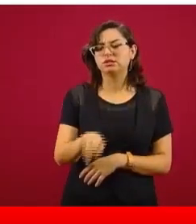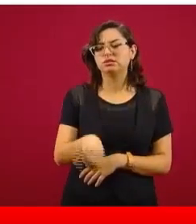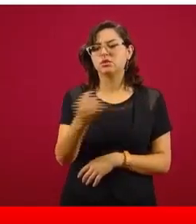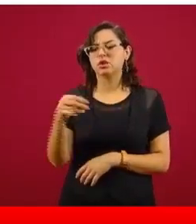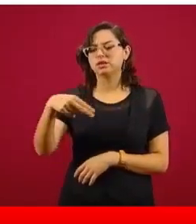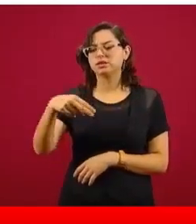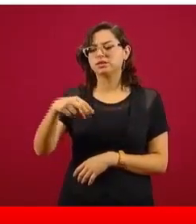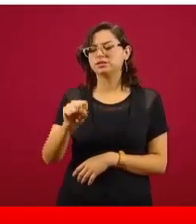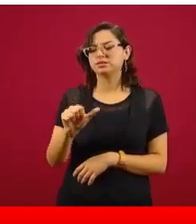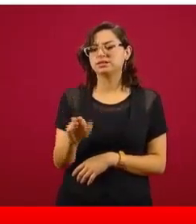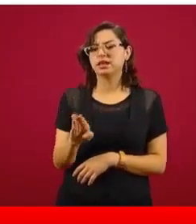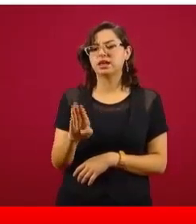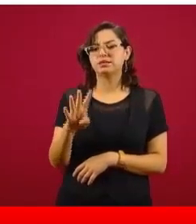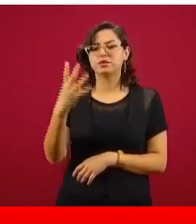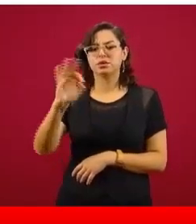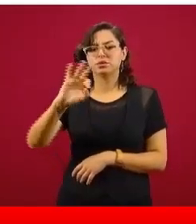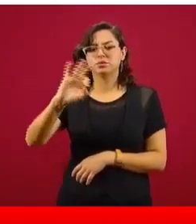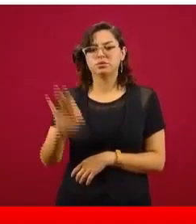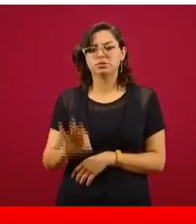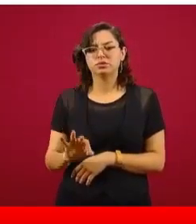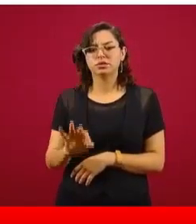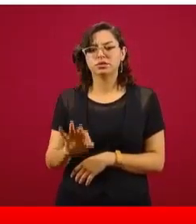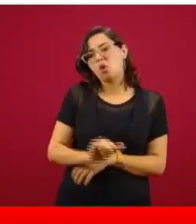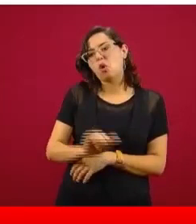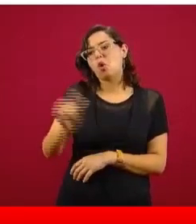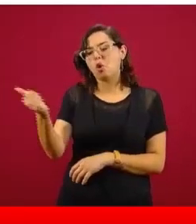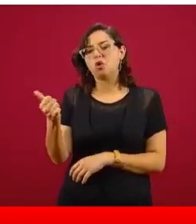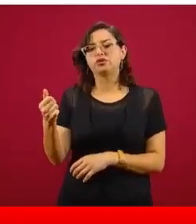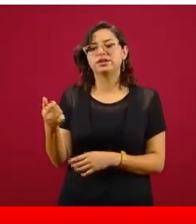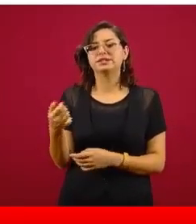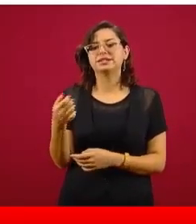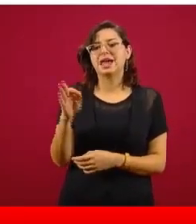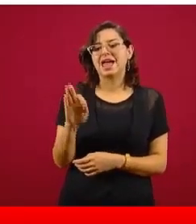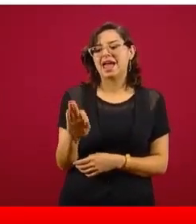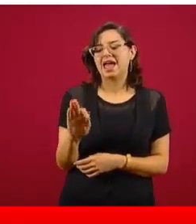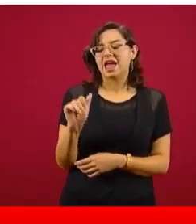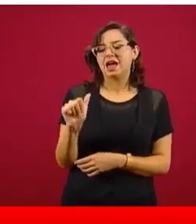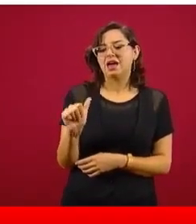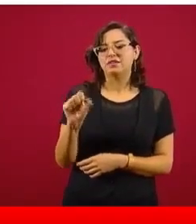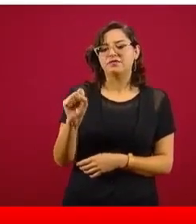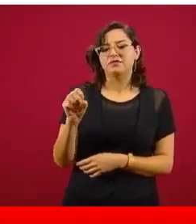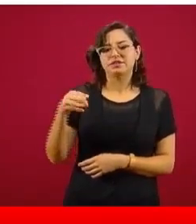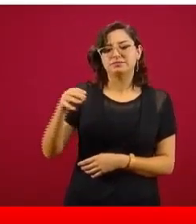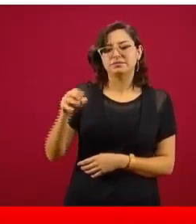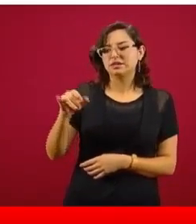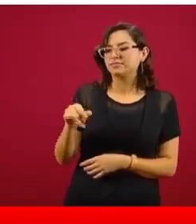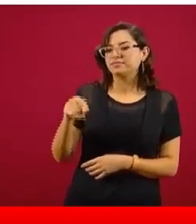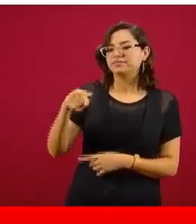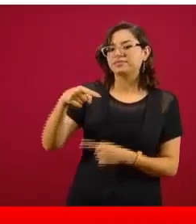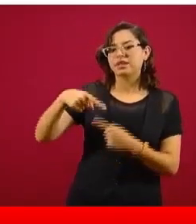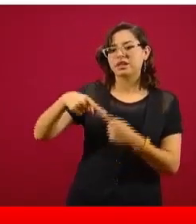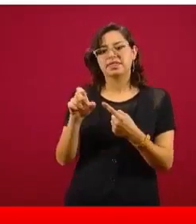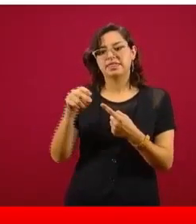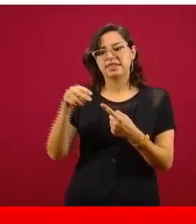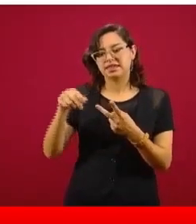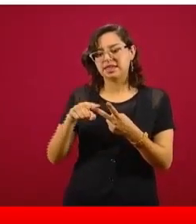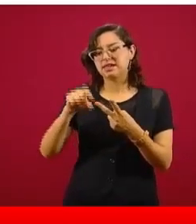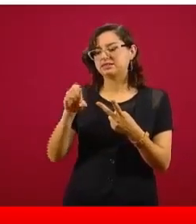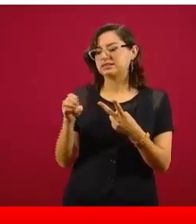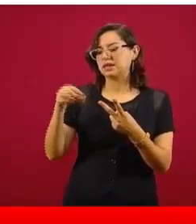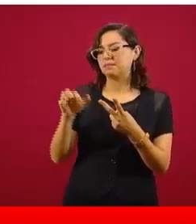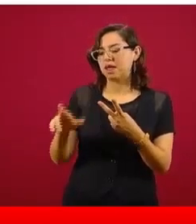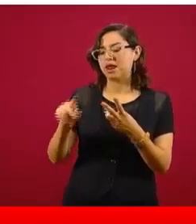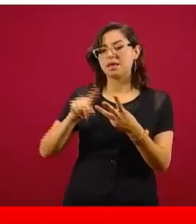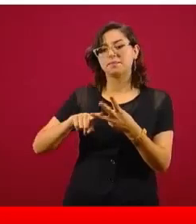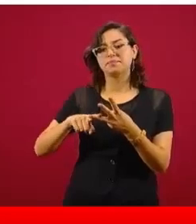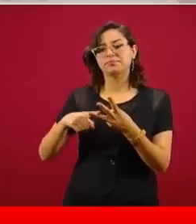y el resto de las instituciones que tienen derechohabiencia, es decir, Sedena, Semar y Pemex, con un 1 por ciento cada